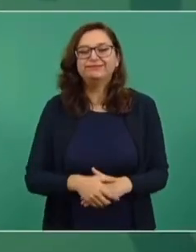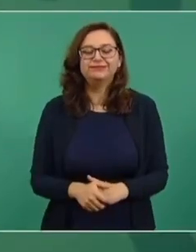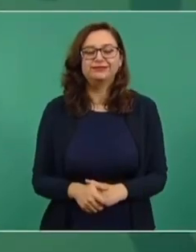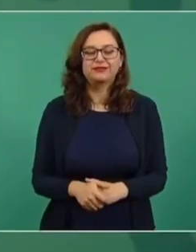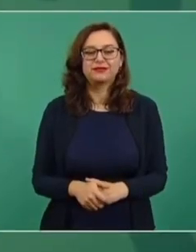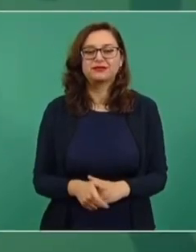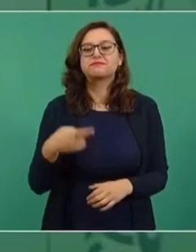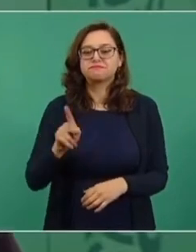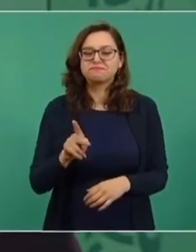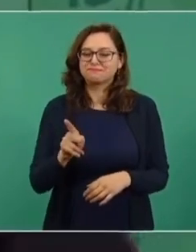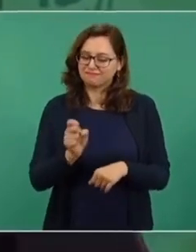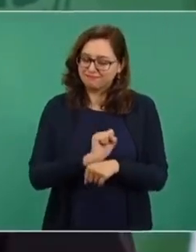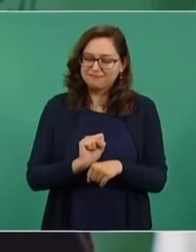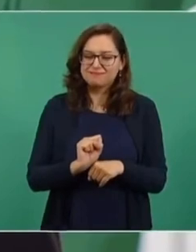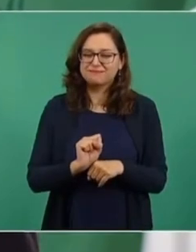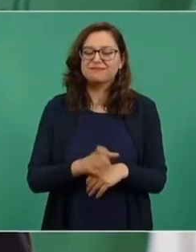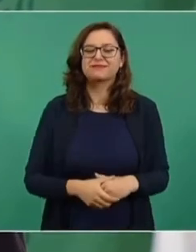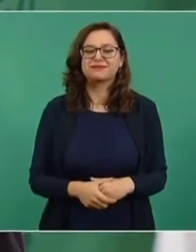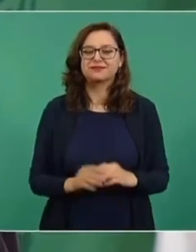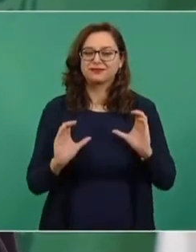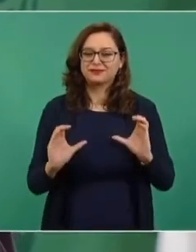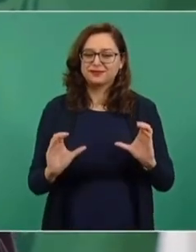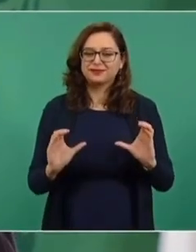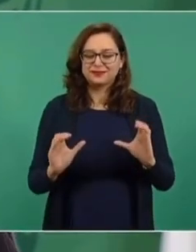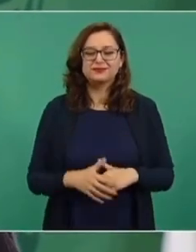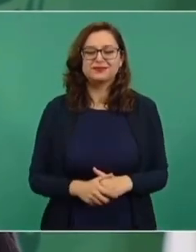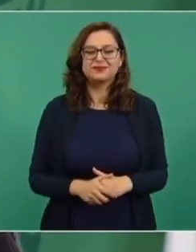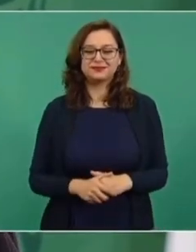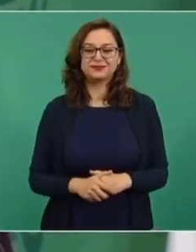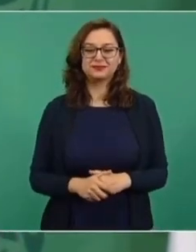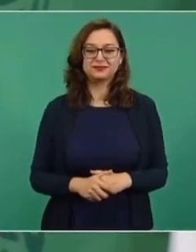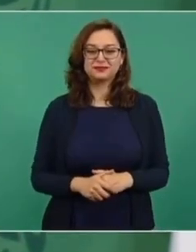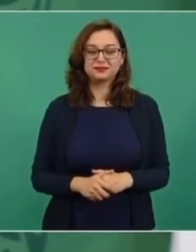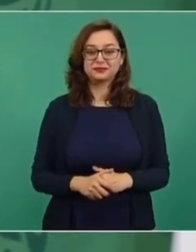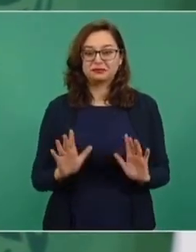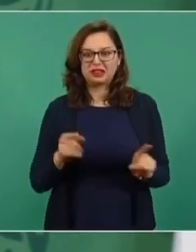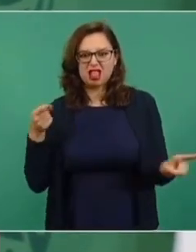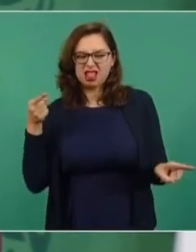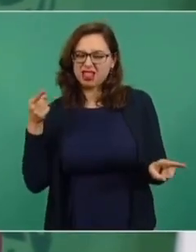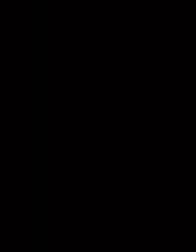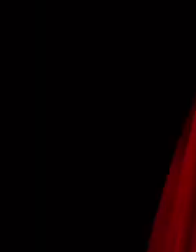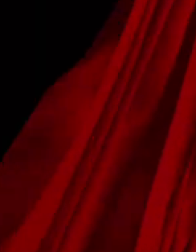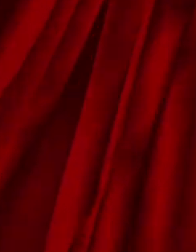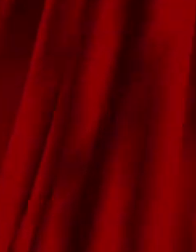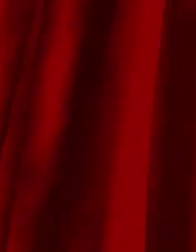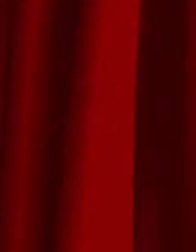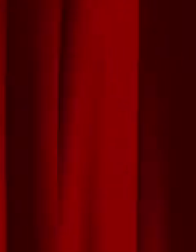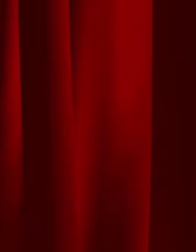Pero suave. Con cuidado. No testerearlos mucho. Quack. Ya. Quack. Quack.